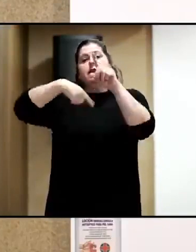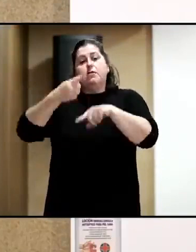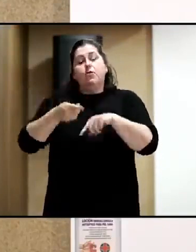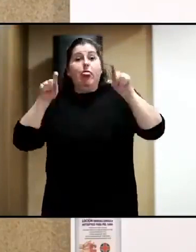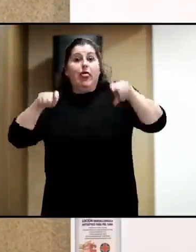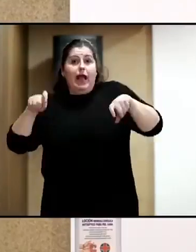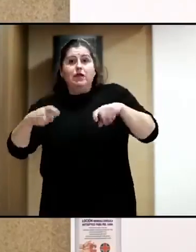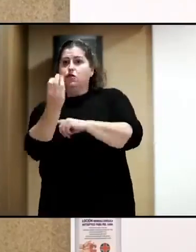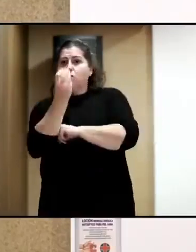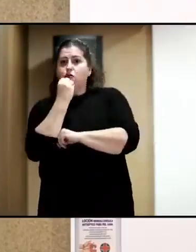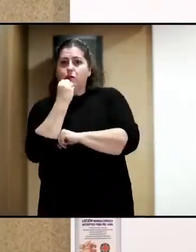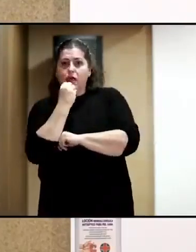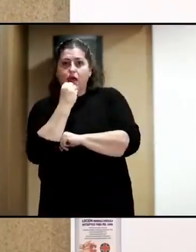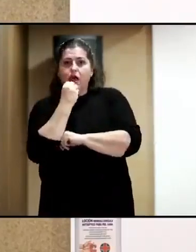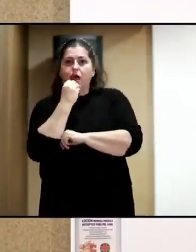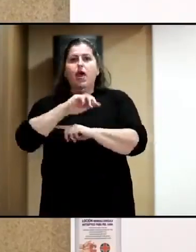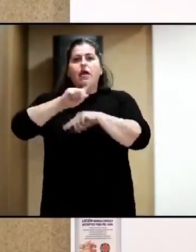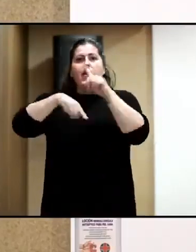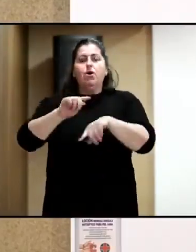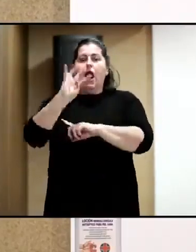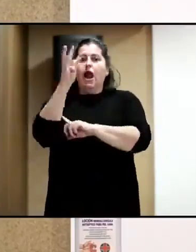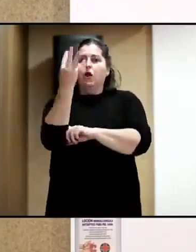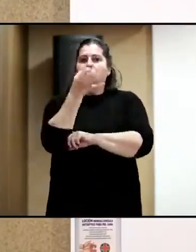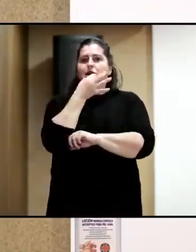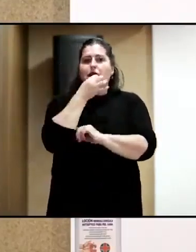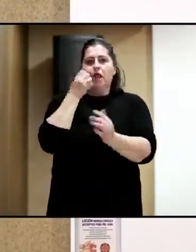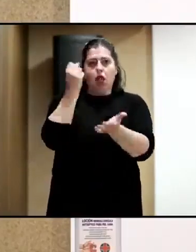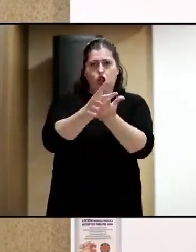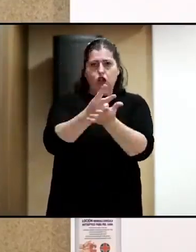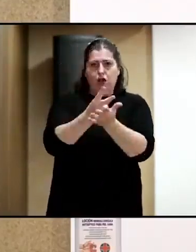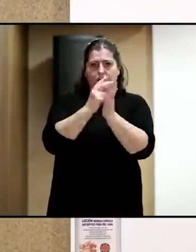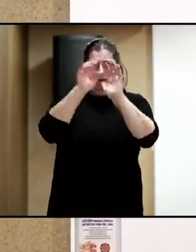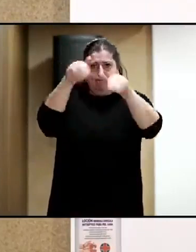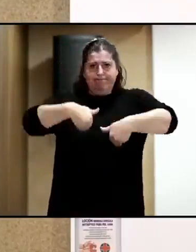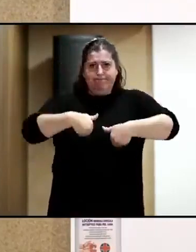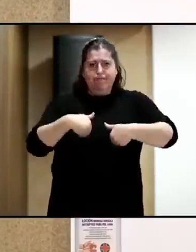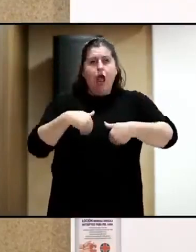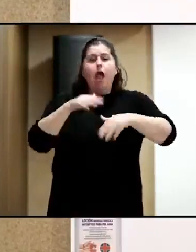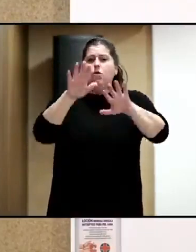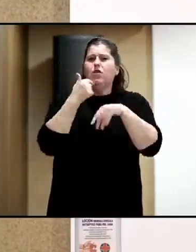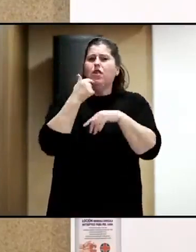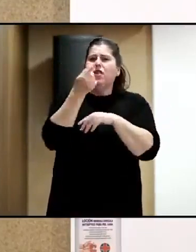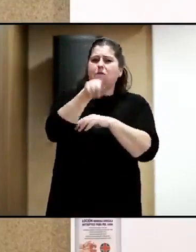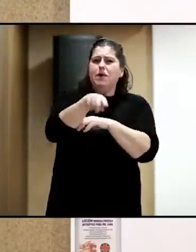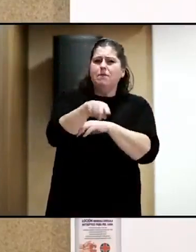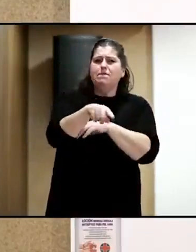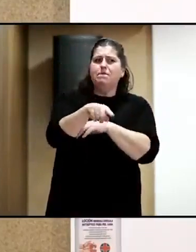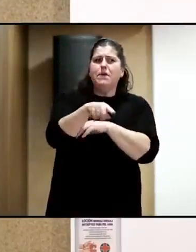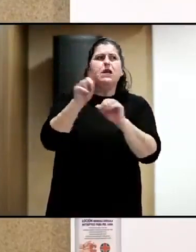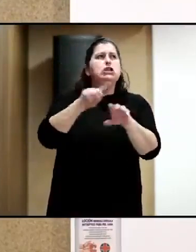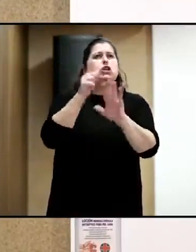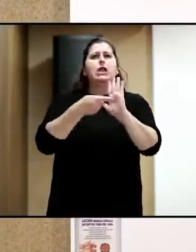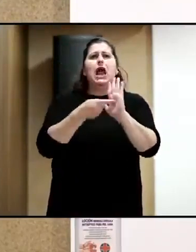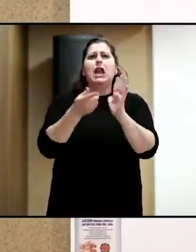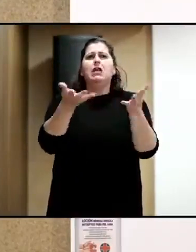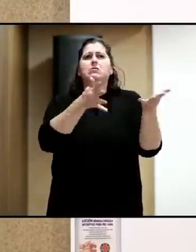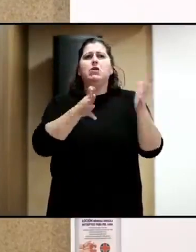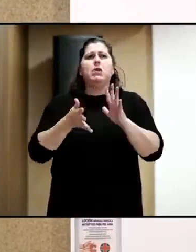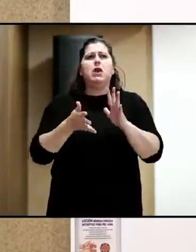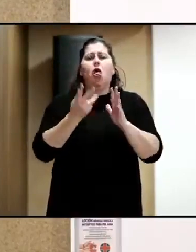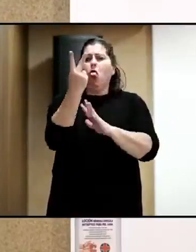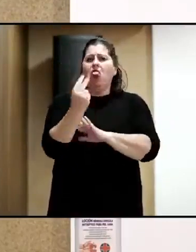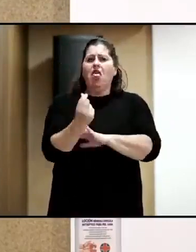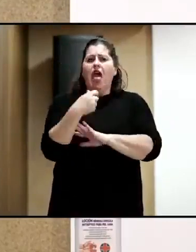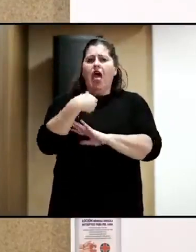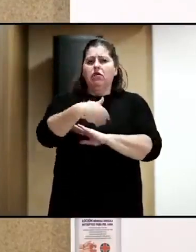almuerzo y conectaremos de nuevo a las cuatro de la tarde. Bueno, deciros que en total, ¿no? Va a haber como en estos dos